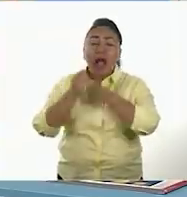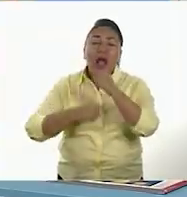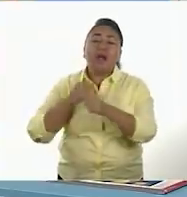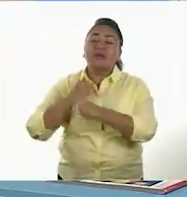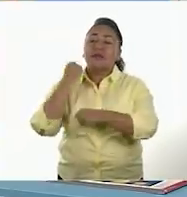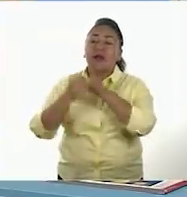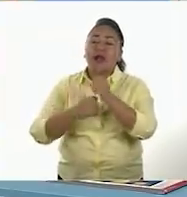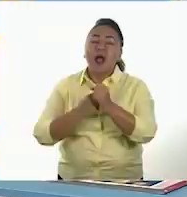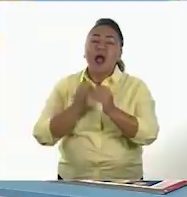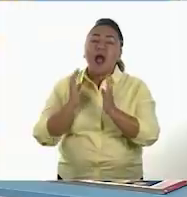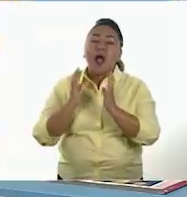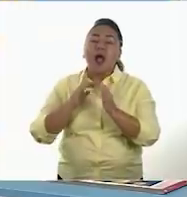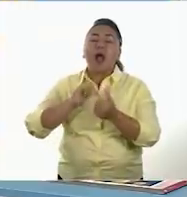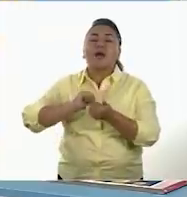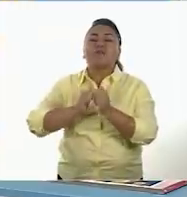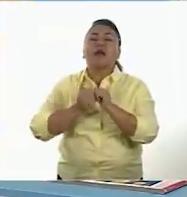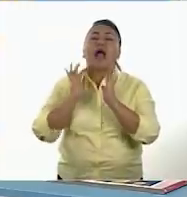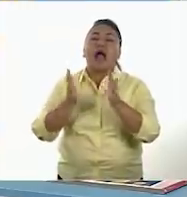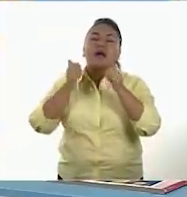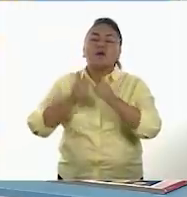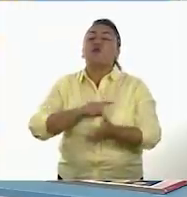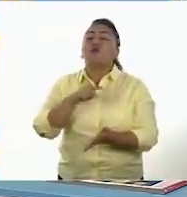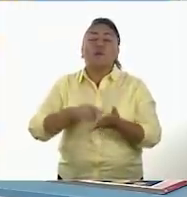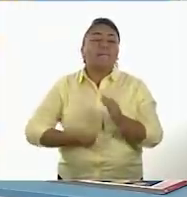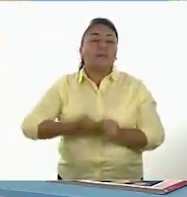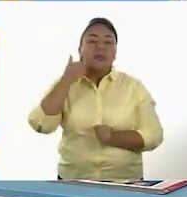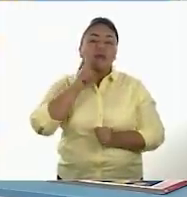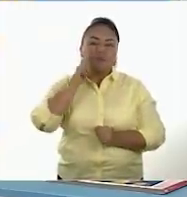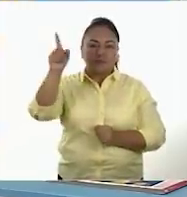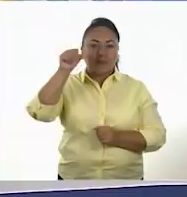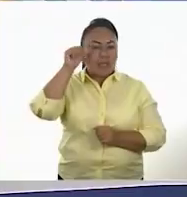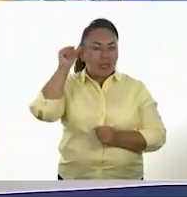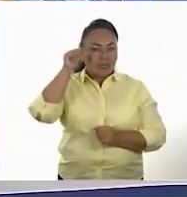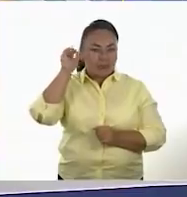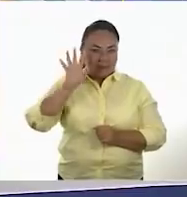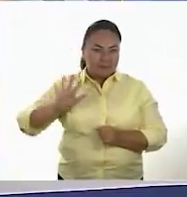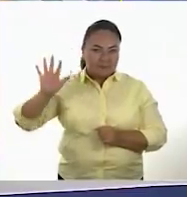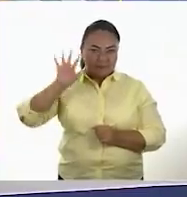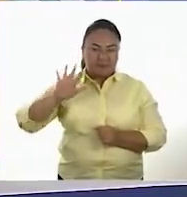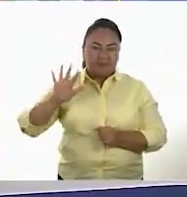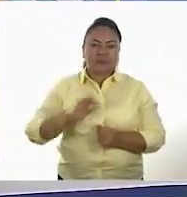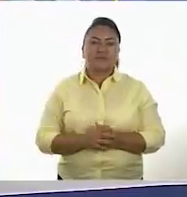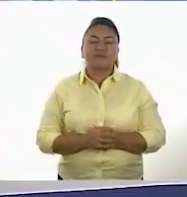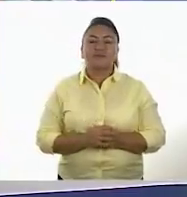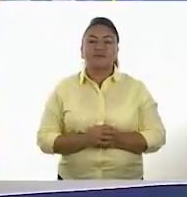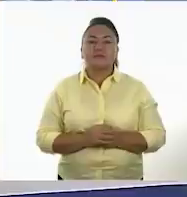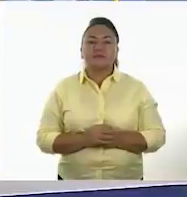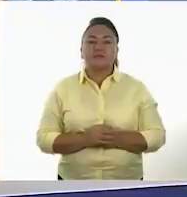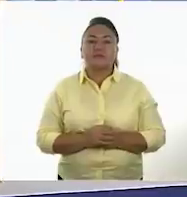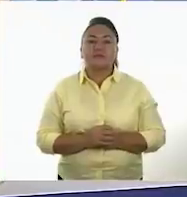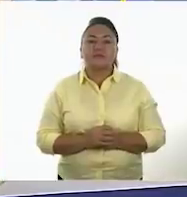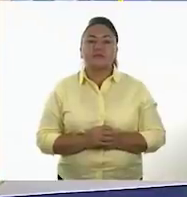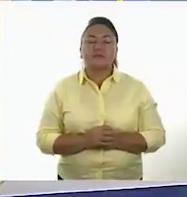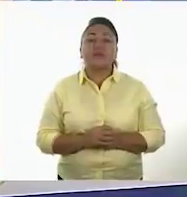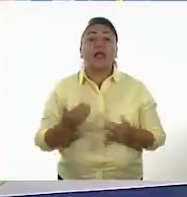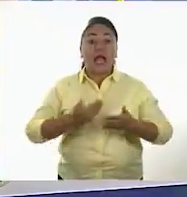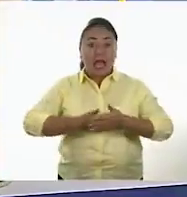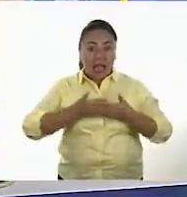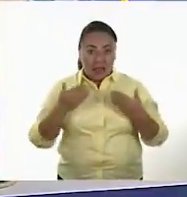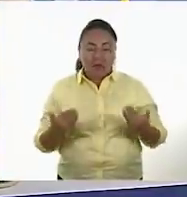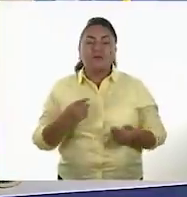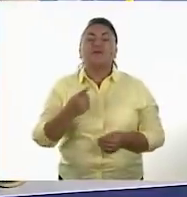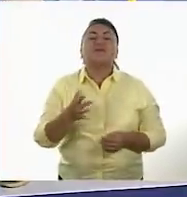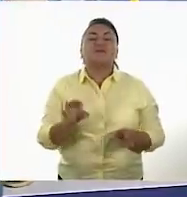y principalmente se dio en Asia. Ok. Muy bien. Muy bien. ¿Qué te parece si ahora pasamos a realizar